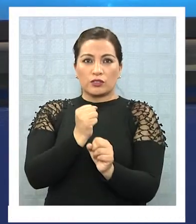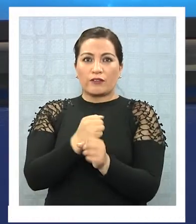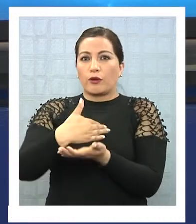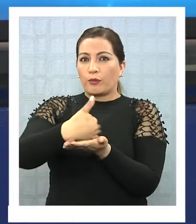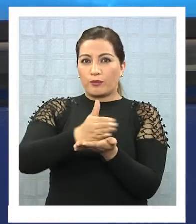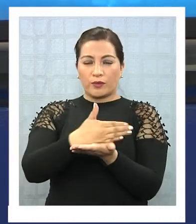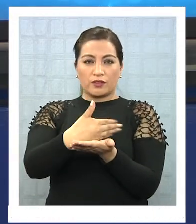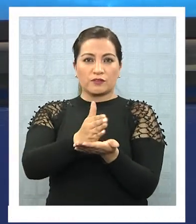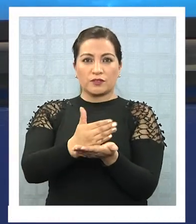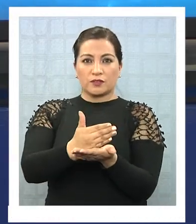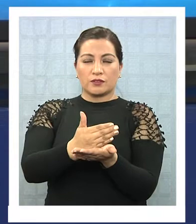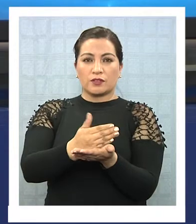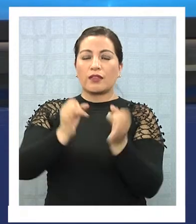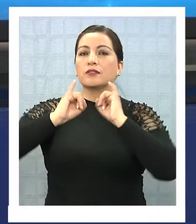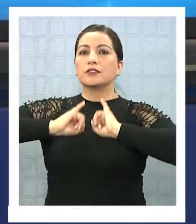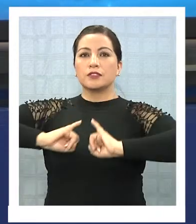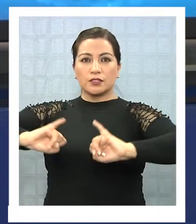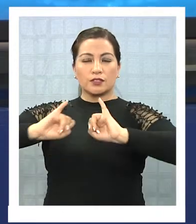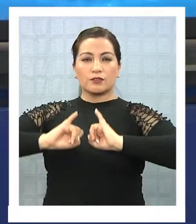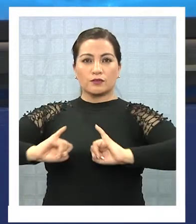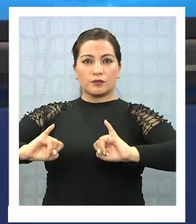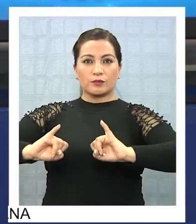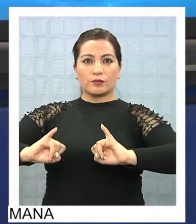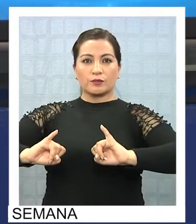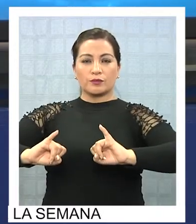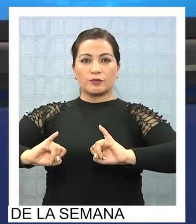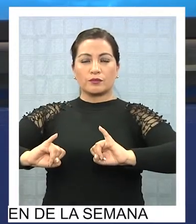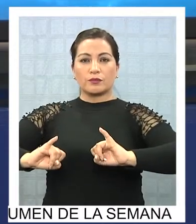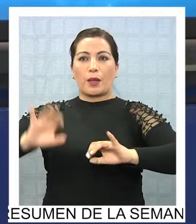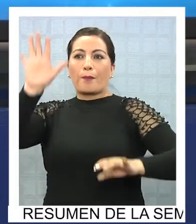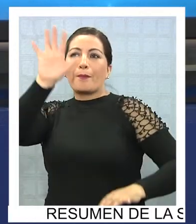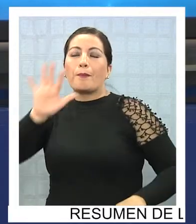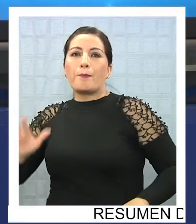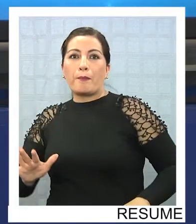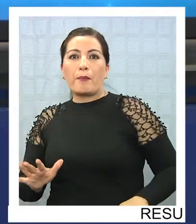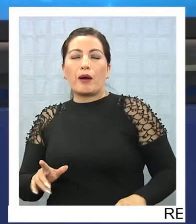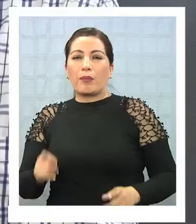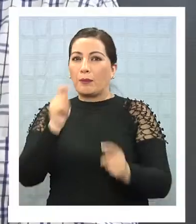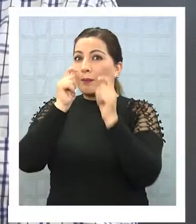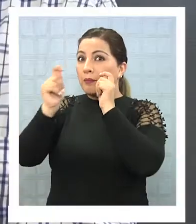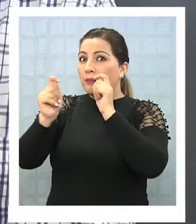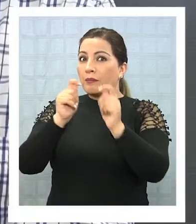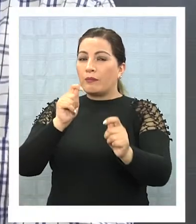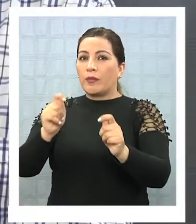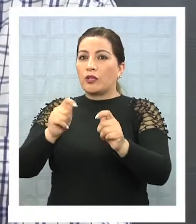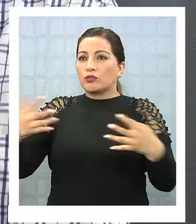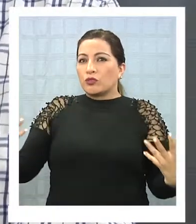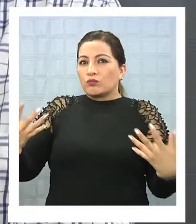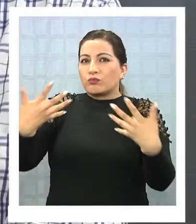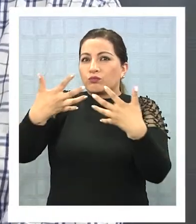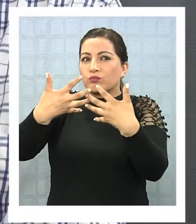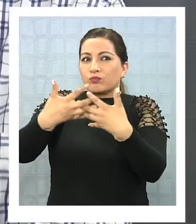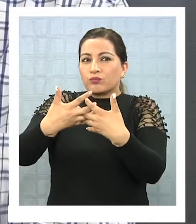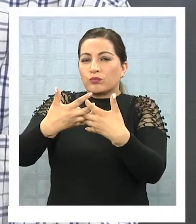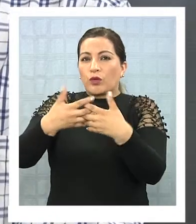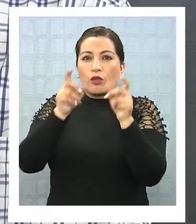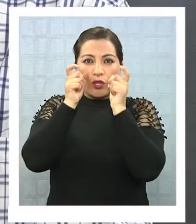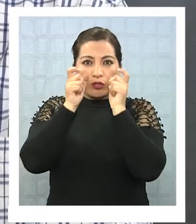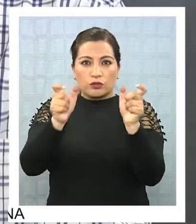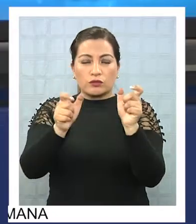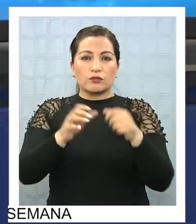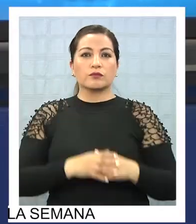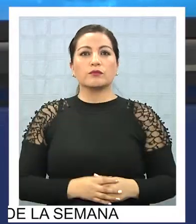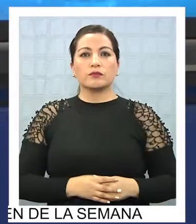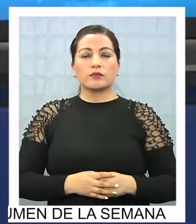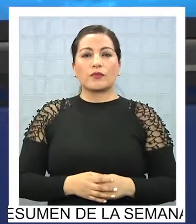planificación, de información y de mapas de riesgo que sean vinculantes con los planos reguladores. ¿Y eso viene luego, no? Bueno,